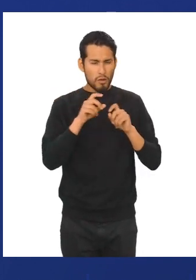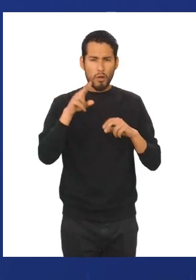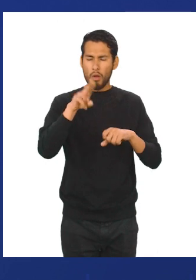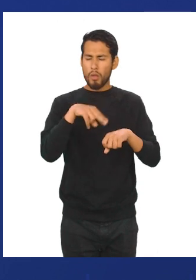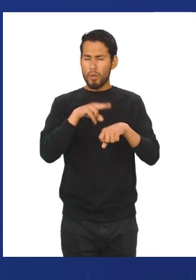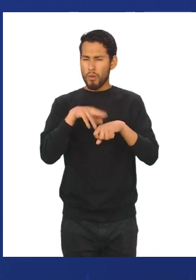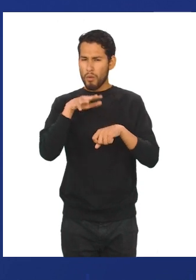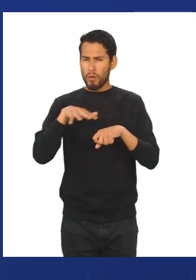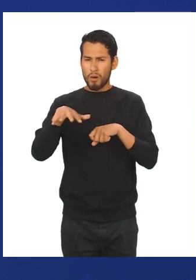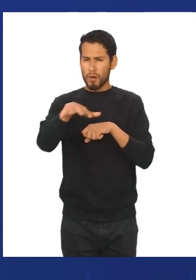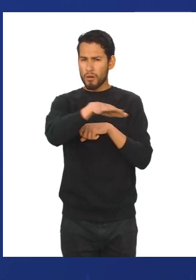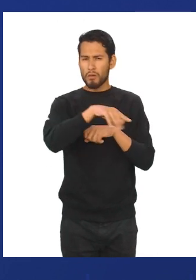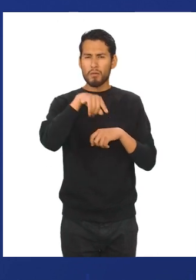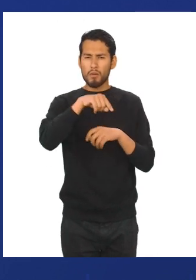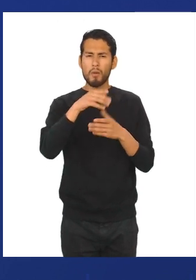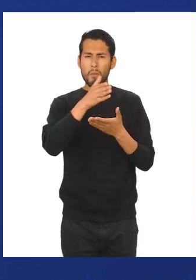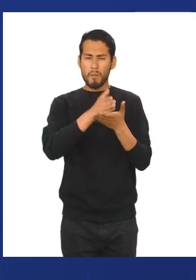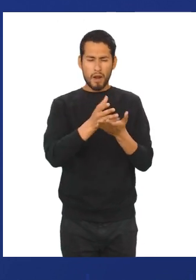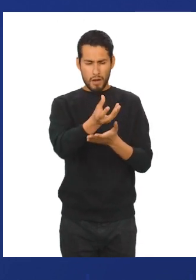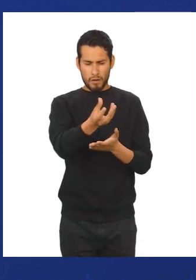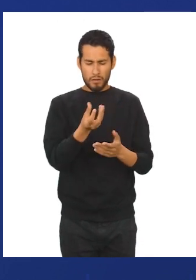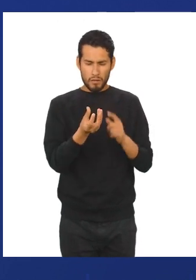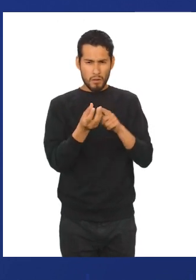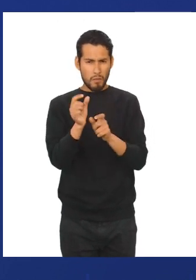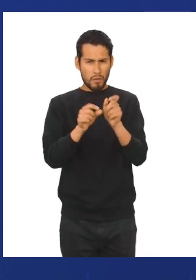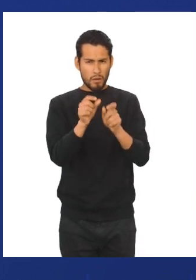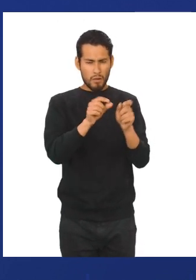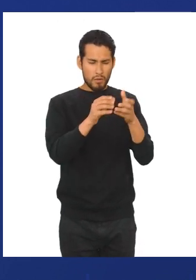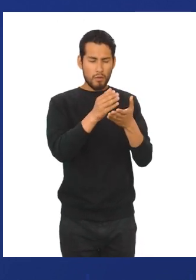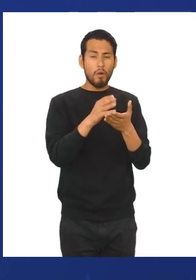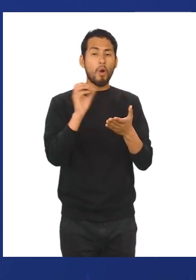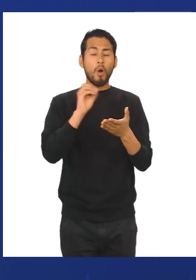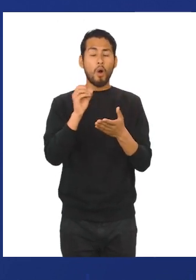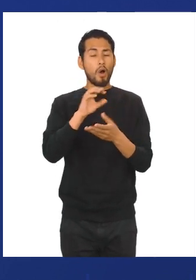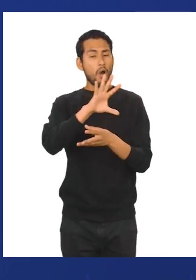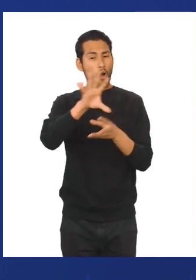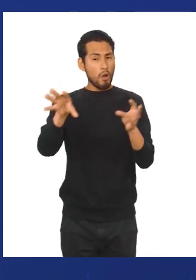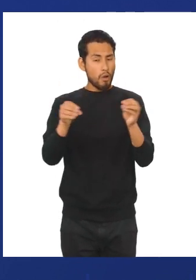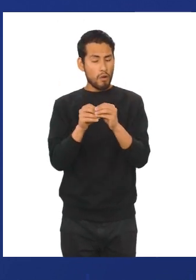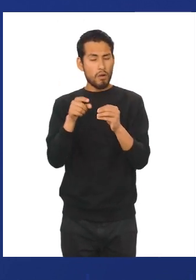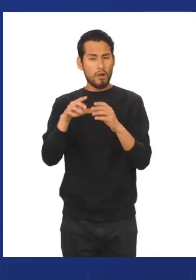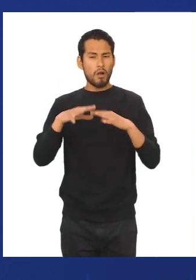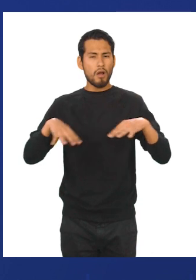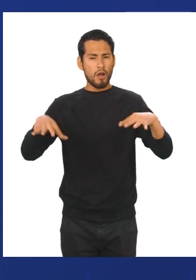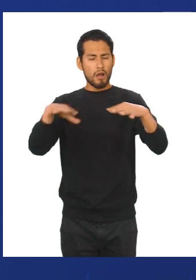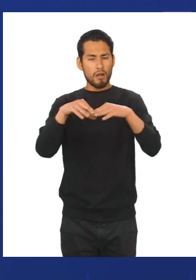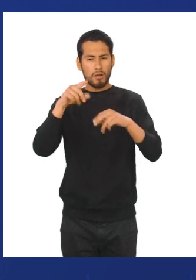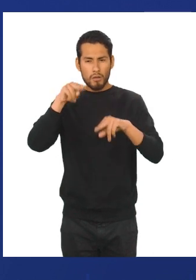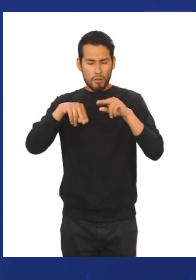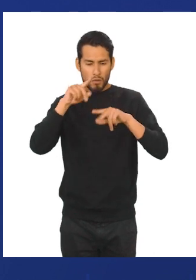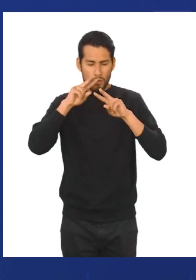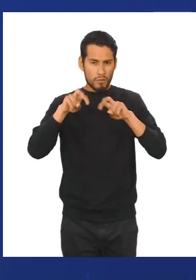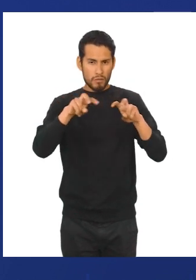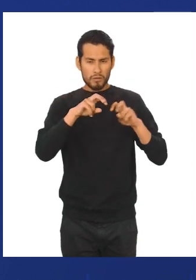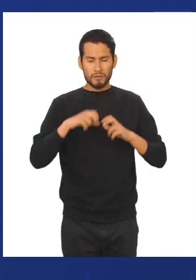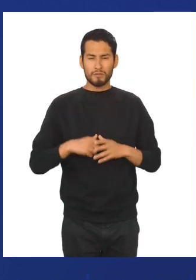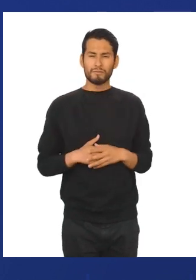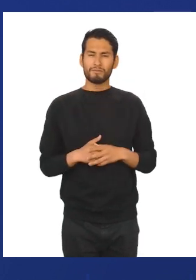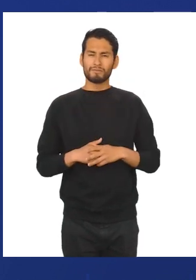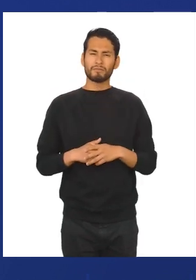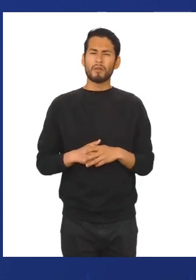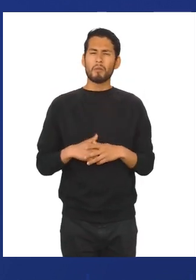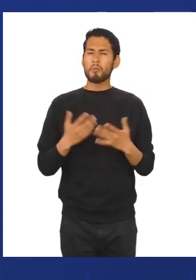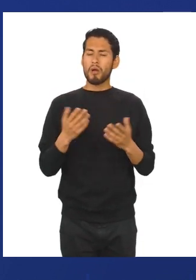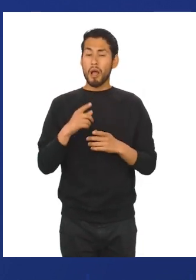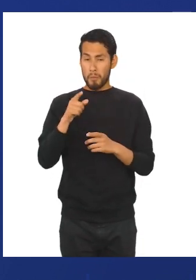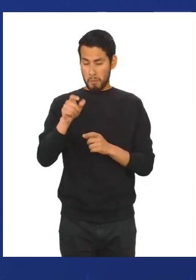normalizadas, dirigidas a una muestra representativa o al conjunto total de la población estadística en estudio, formada